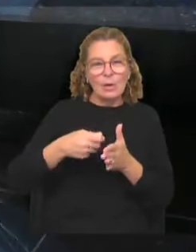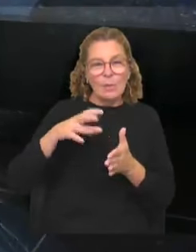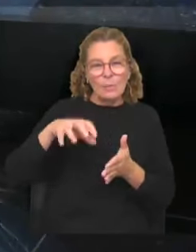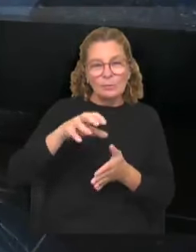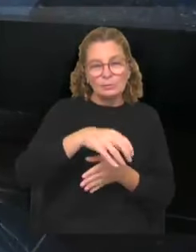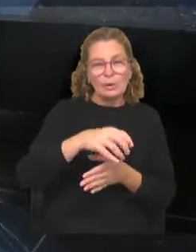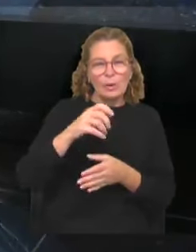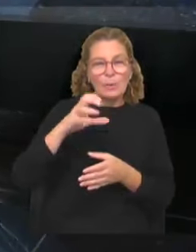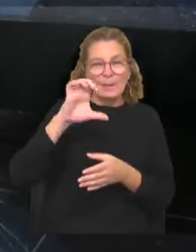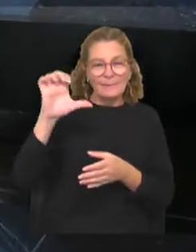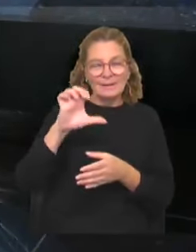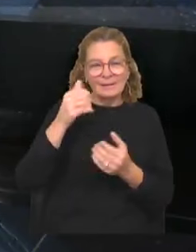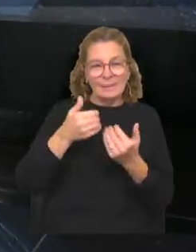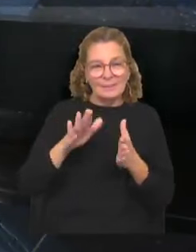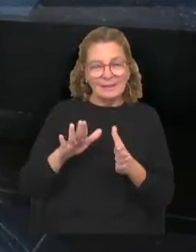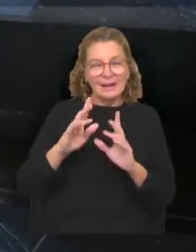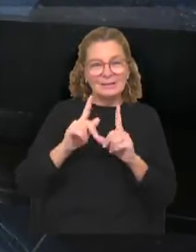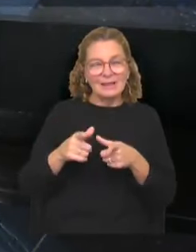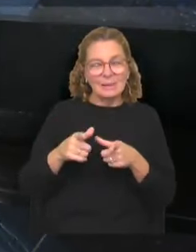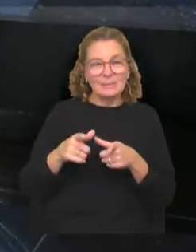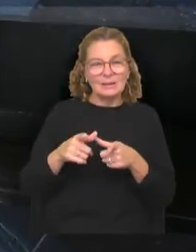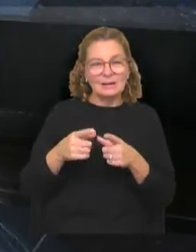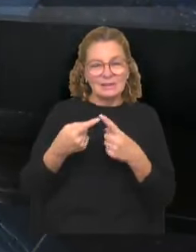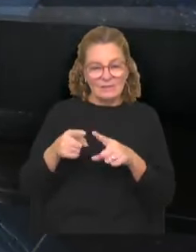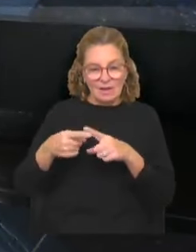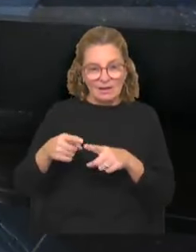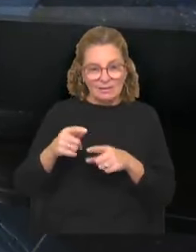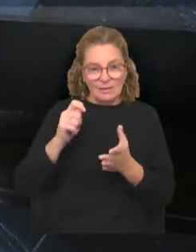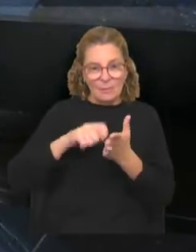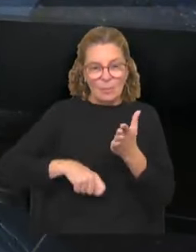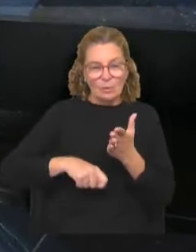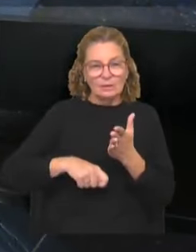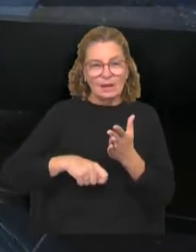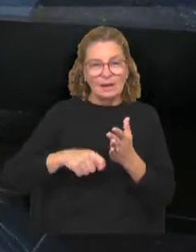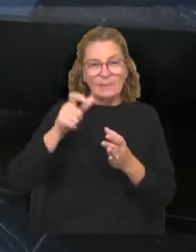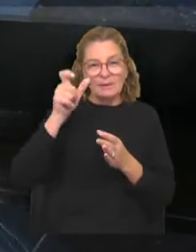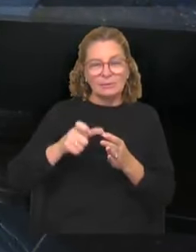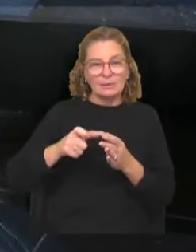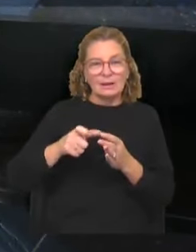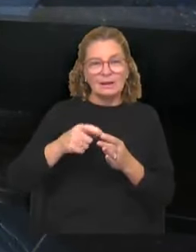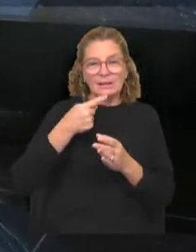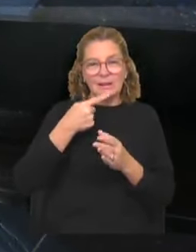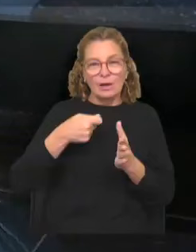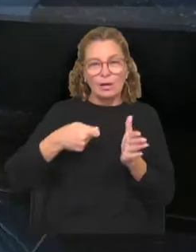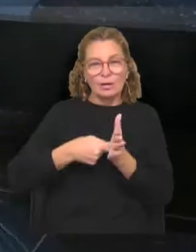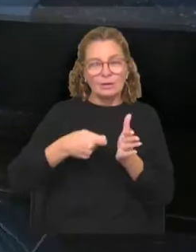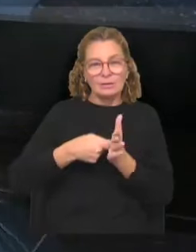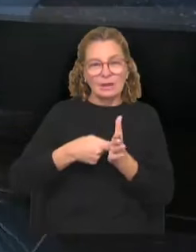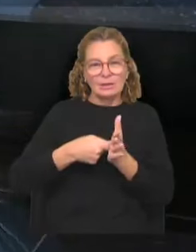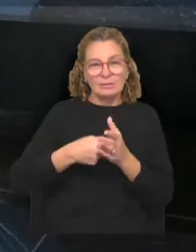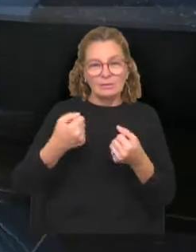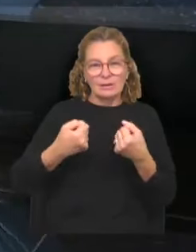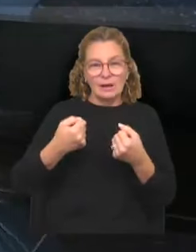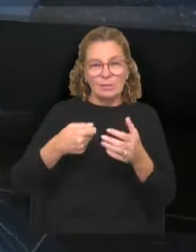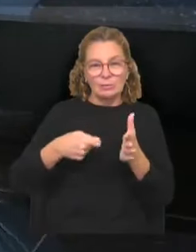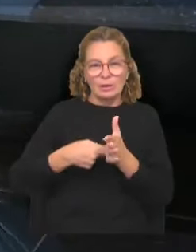empresa pública. Además comenzarán a regir también una serie de multas para los usuarios que permanezcan conectados sin que el auto se esté